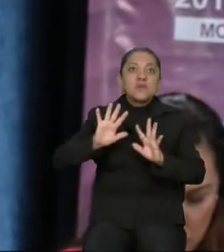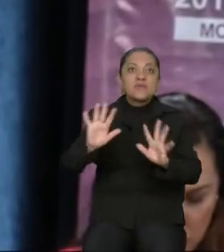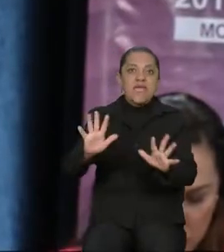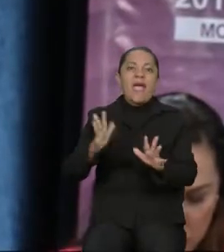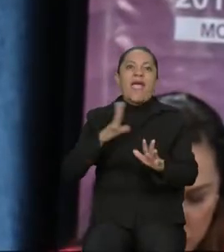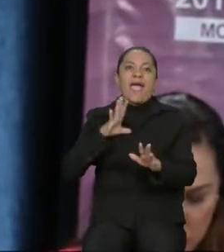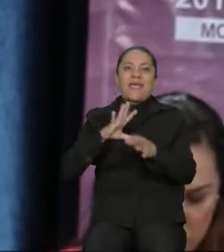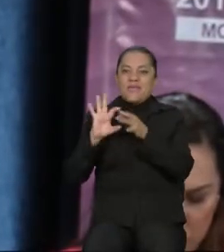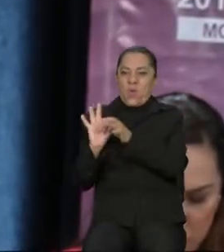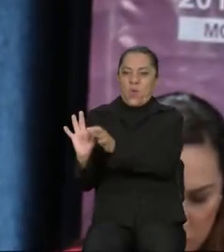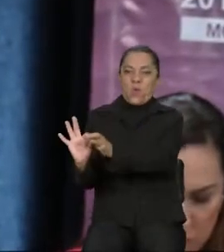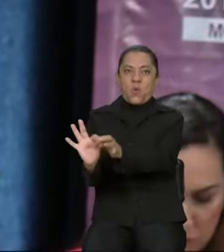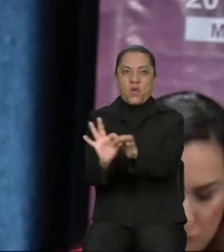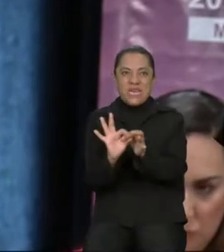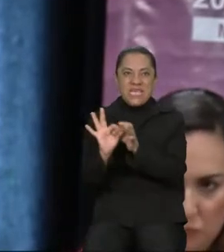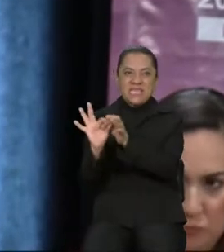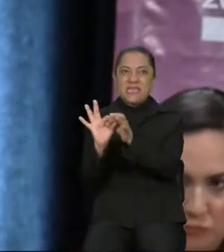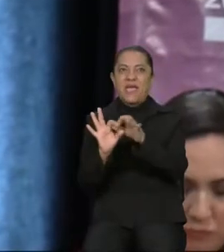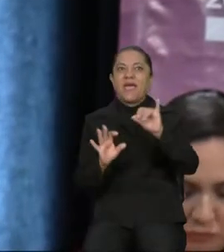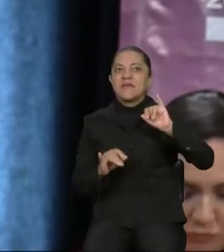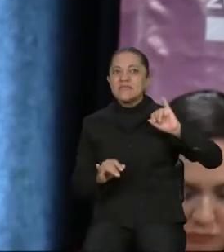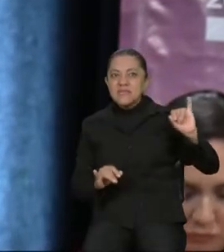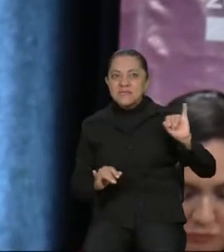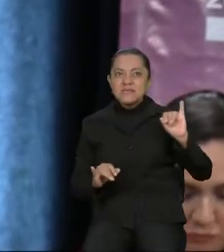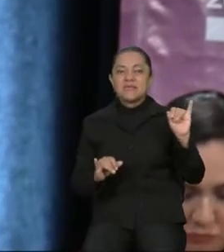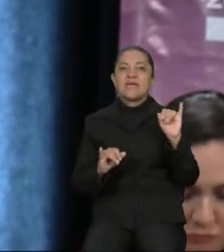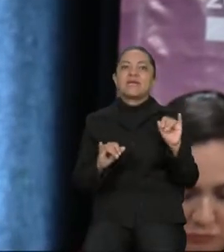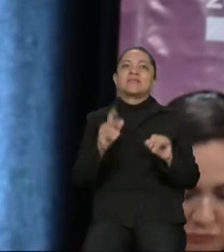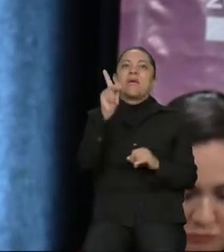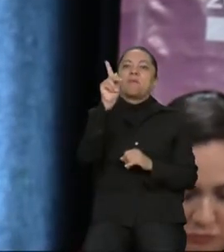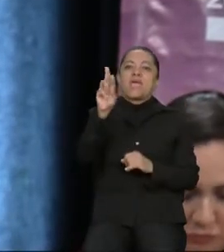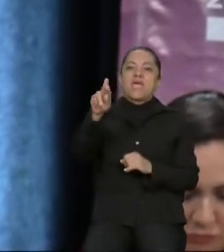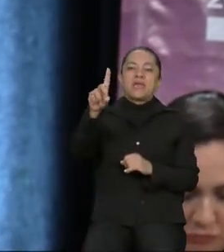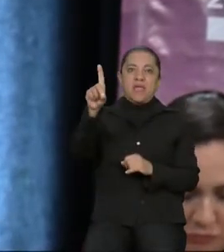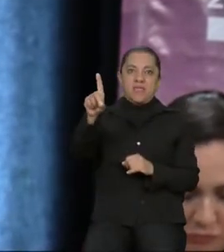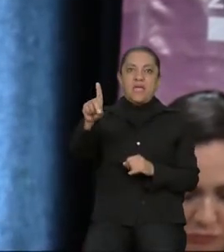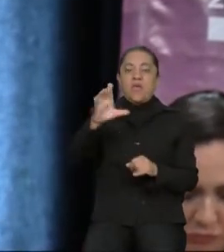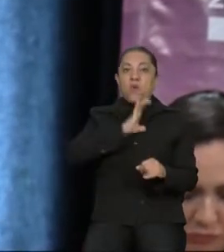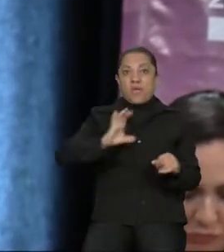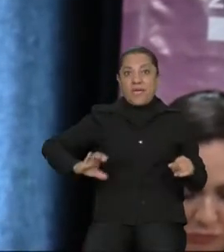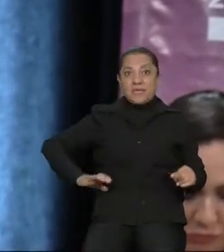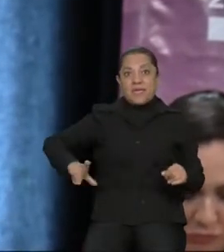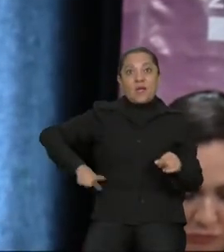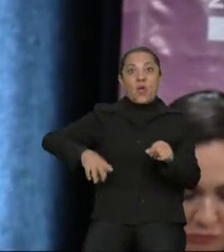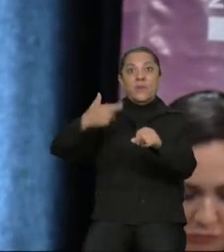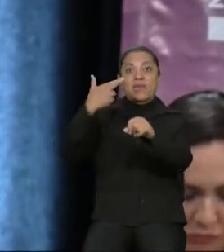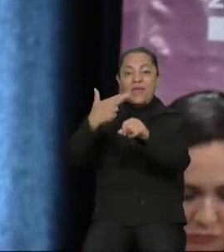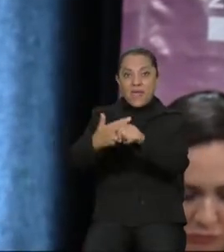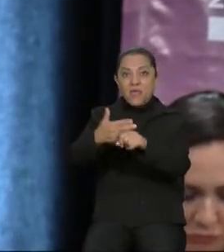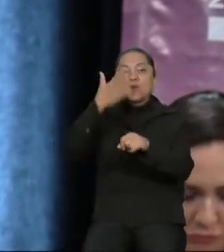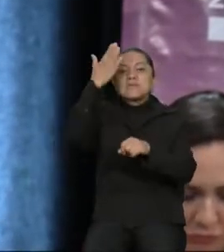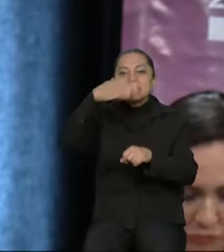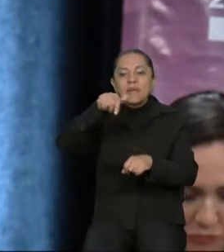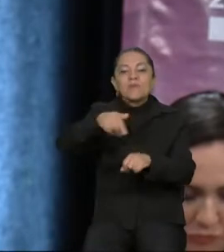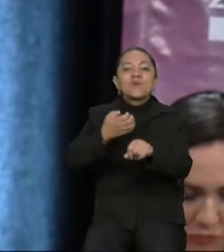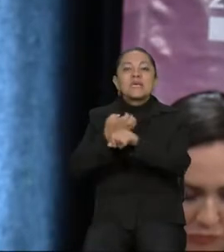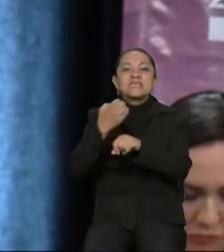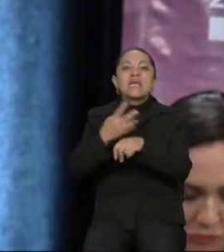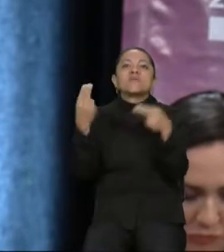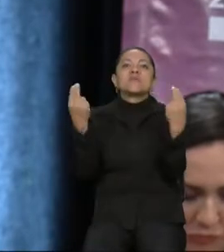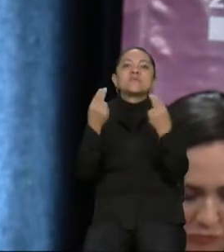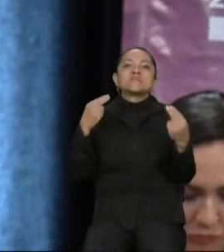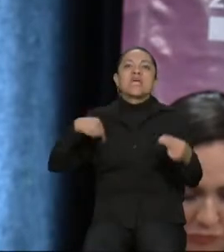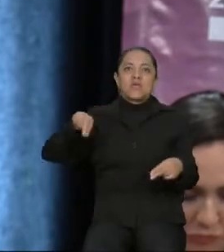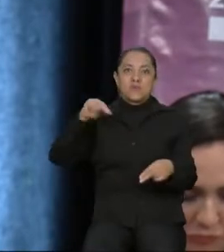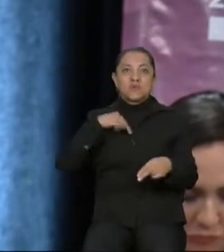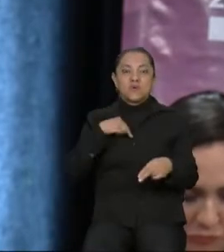unidad de izquierda del PRD con nuestro candidato a gobernador. Y sabemos que nuestro Estado necesita de nosotros para hacer ese cambio y